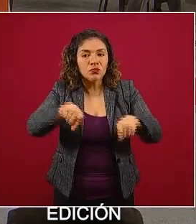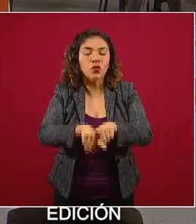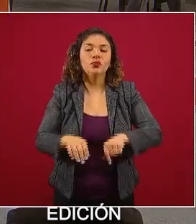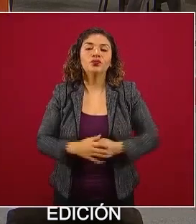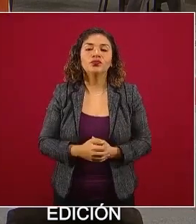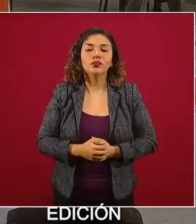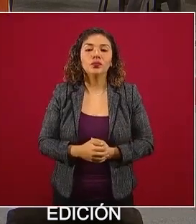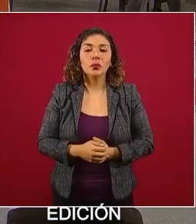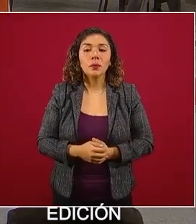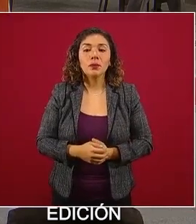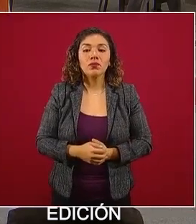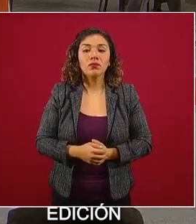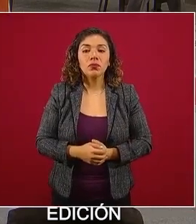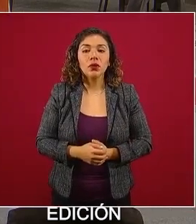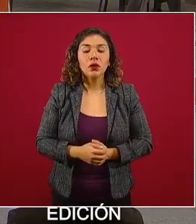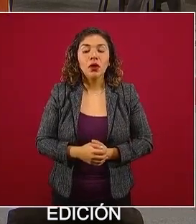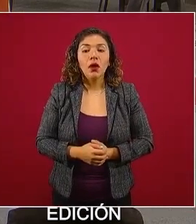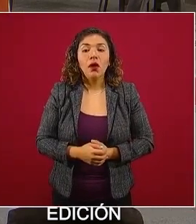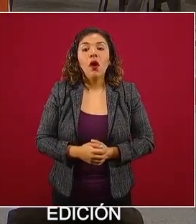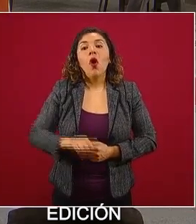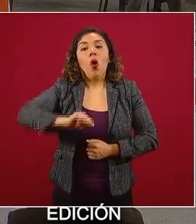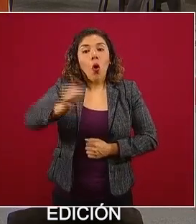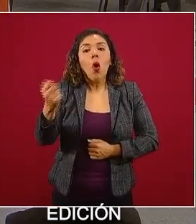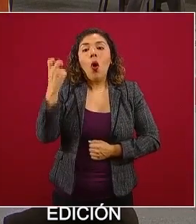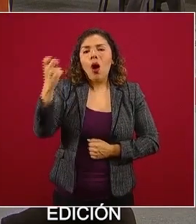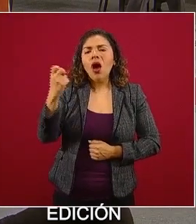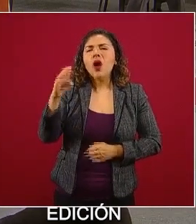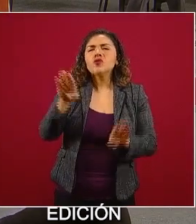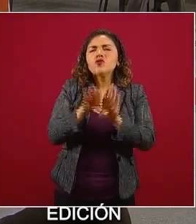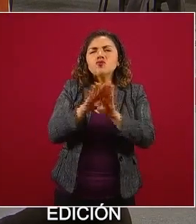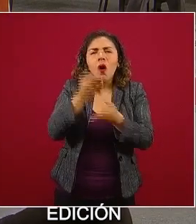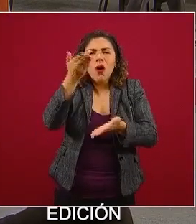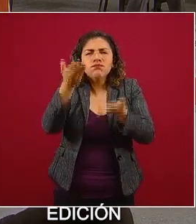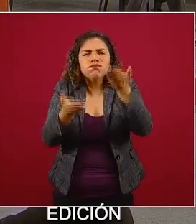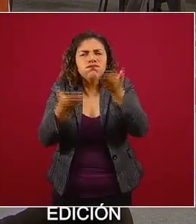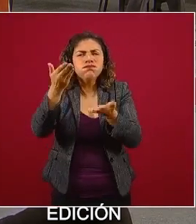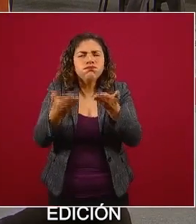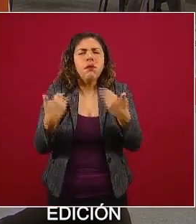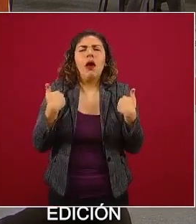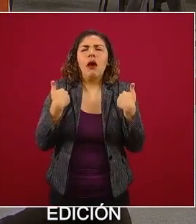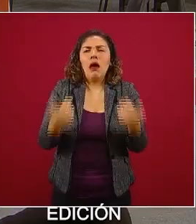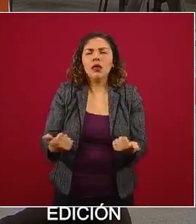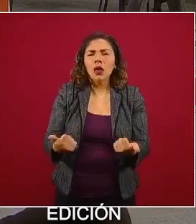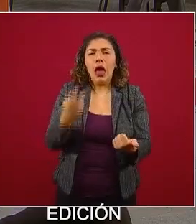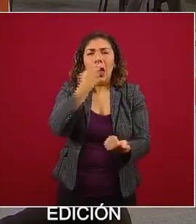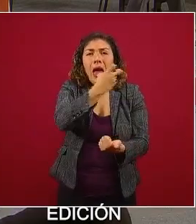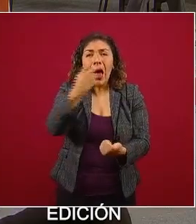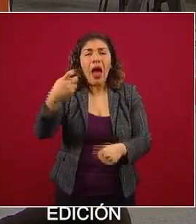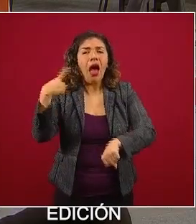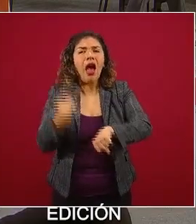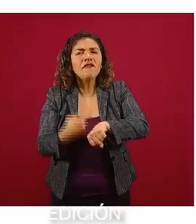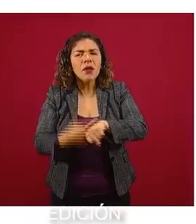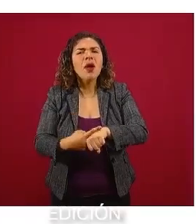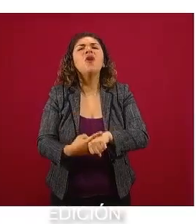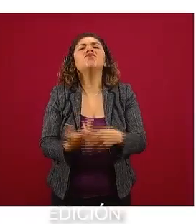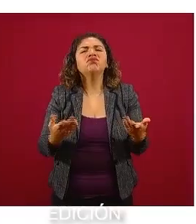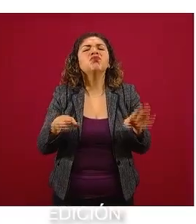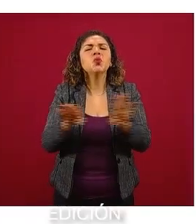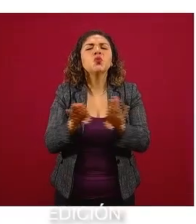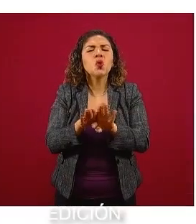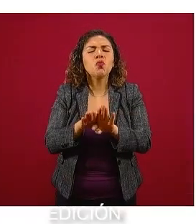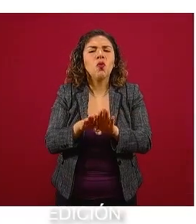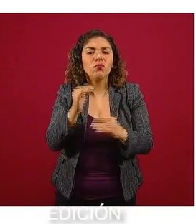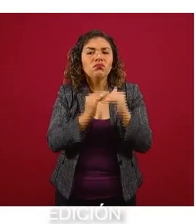lo que podemos ver es una comparación que nos permite saber la contribución de estas enfermedades. Cuando comparamos